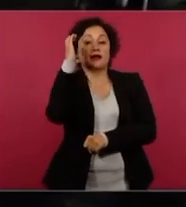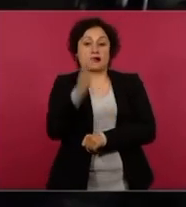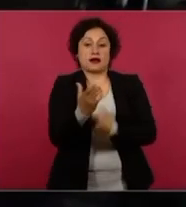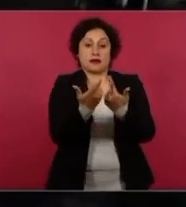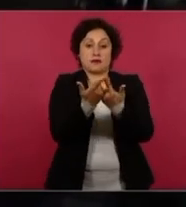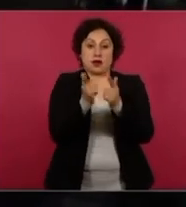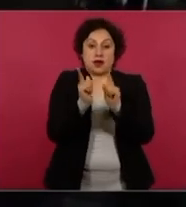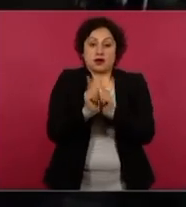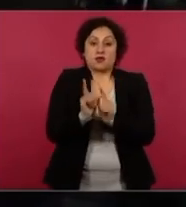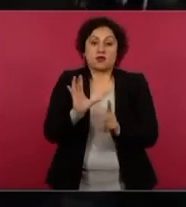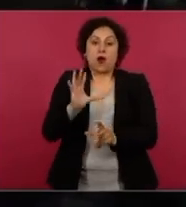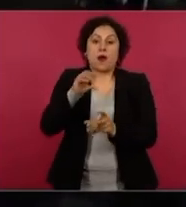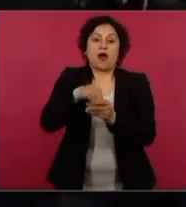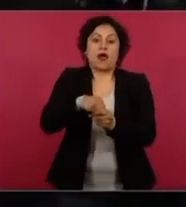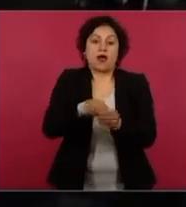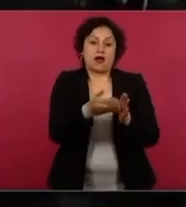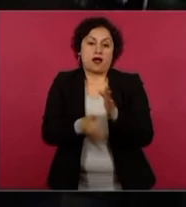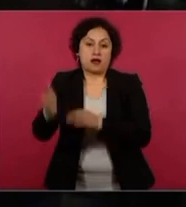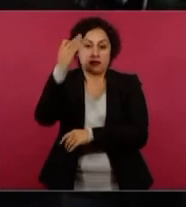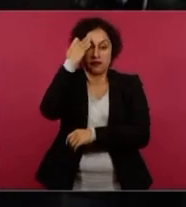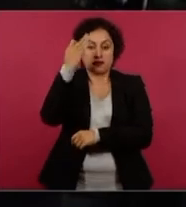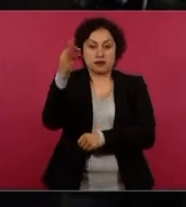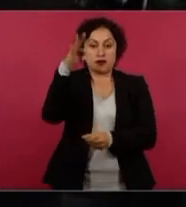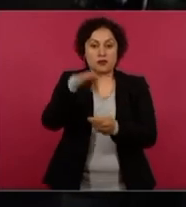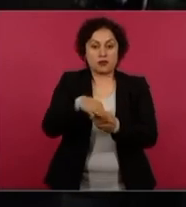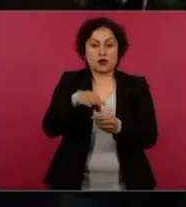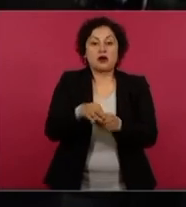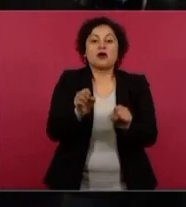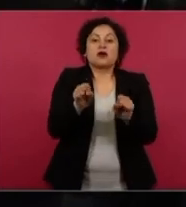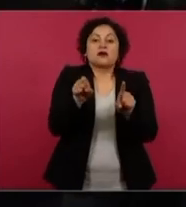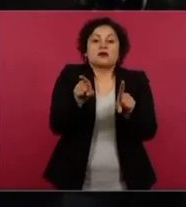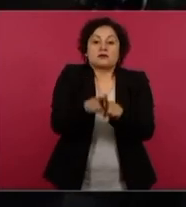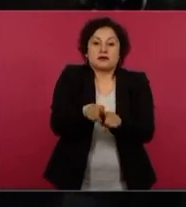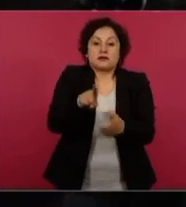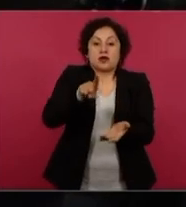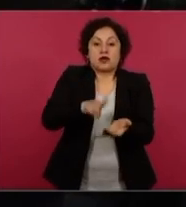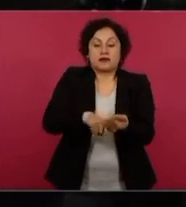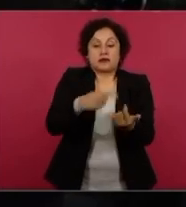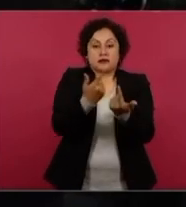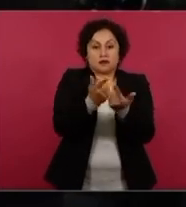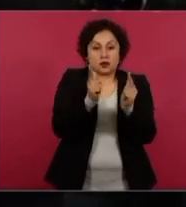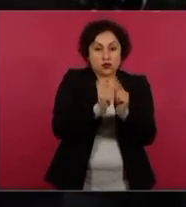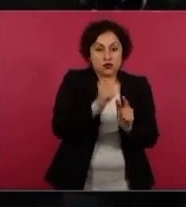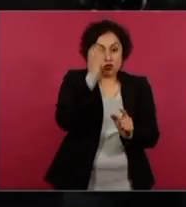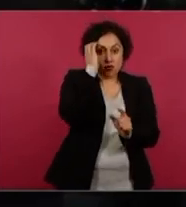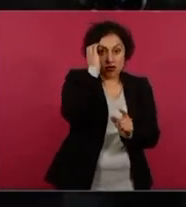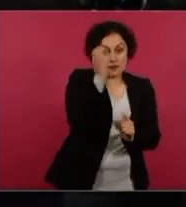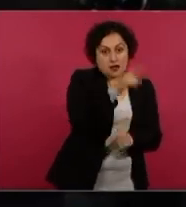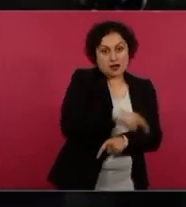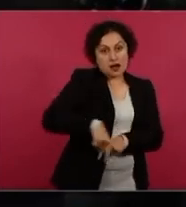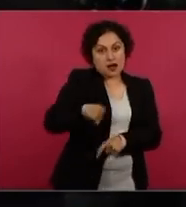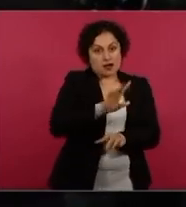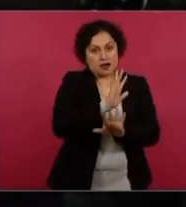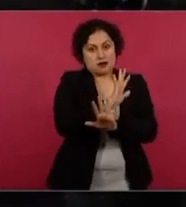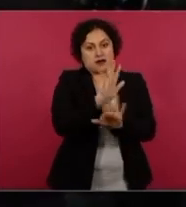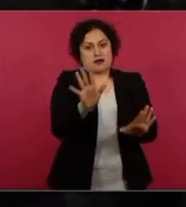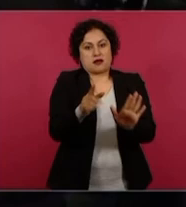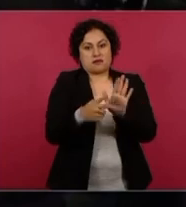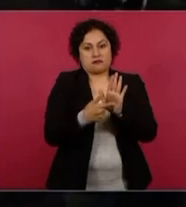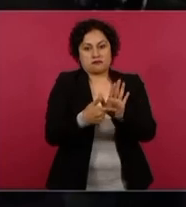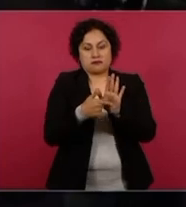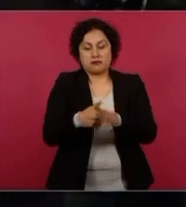incluso ha sido confirmado por propios integrantes de estas mismas organizaciones criminales o grupos criminales. Y bueno, pues justo